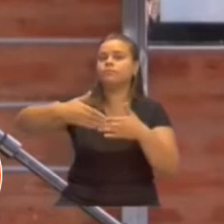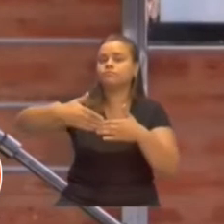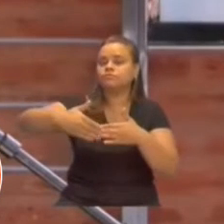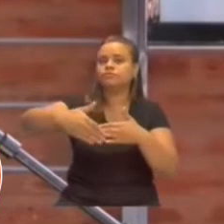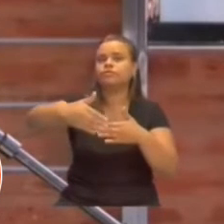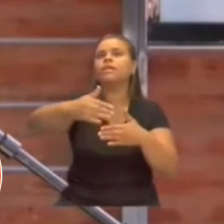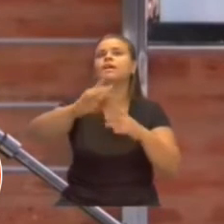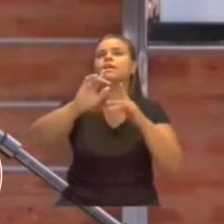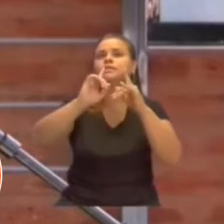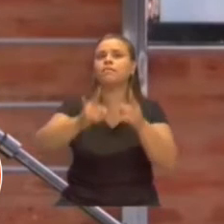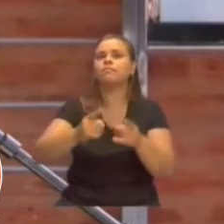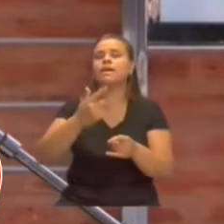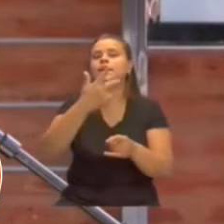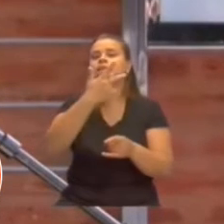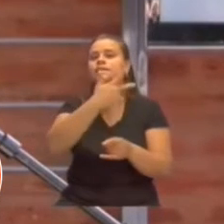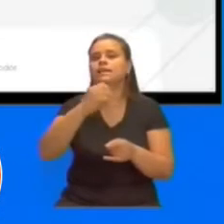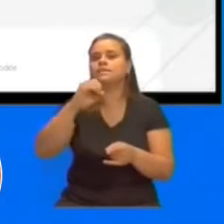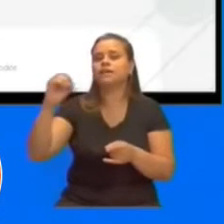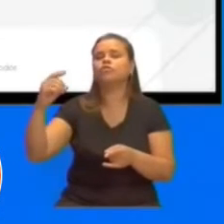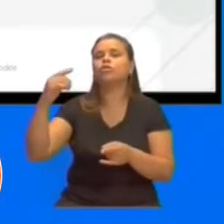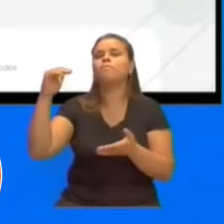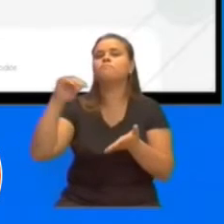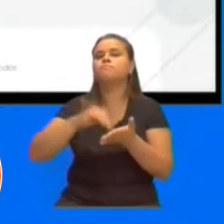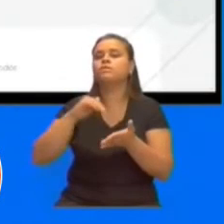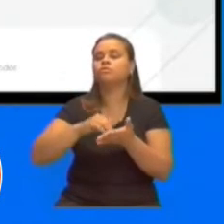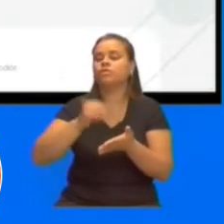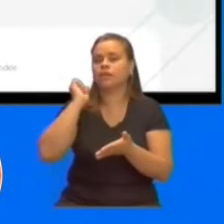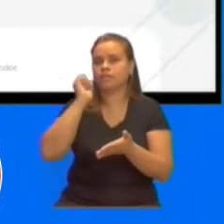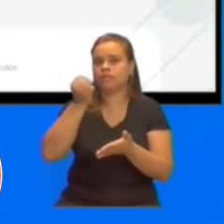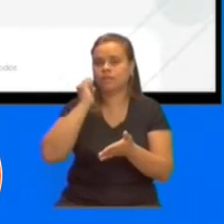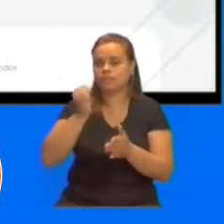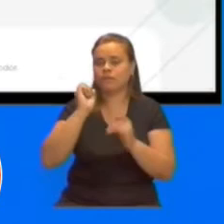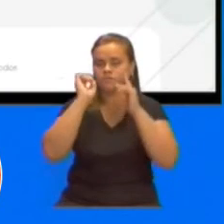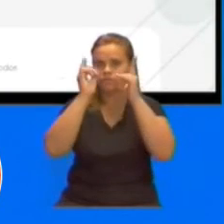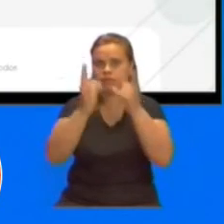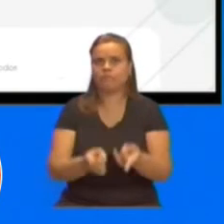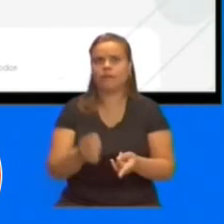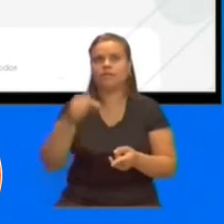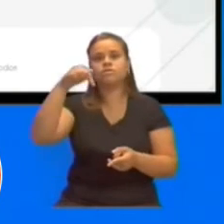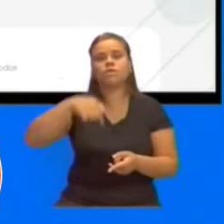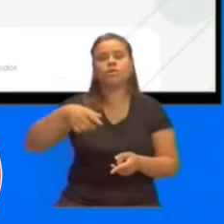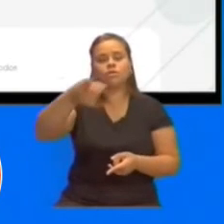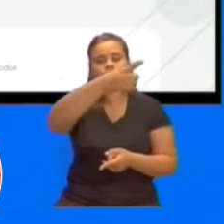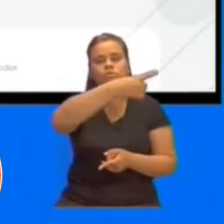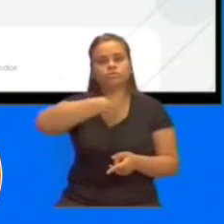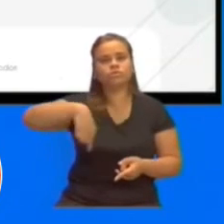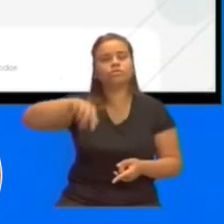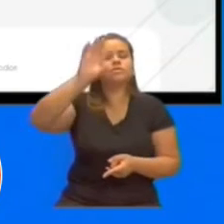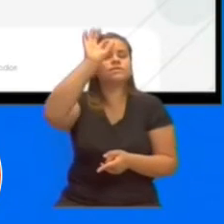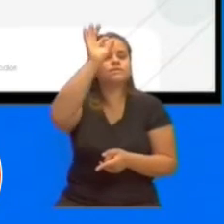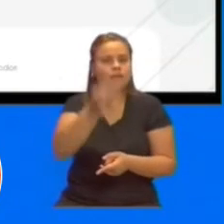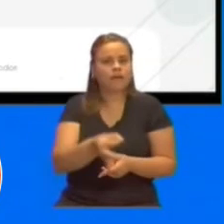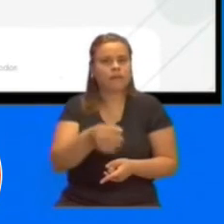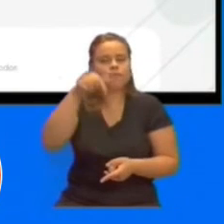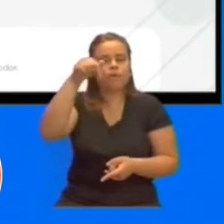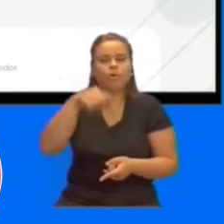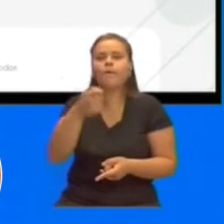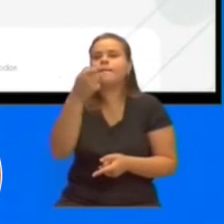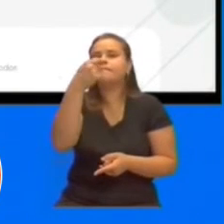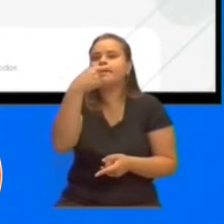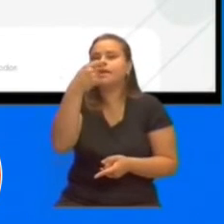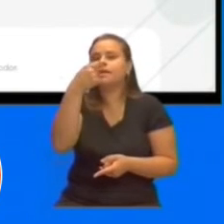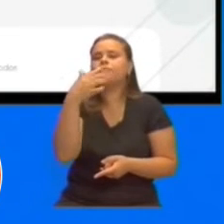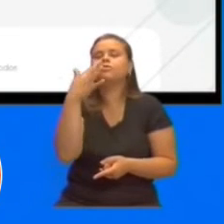.900 millones de pesos para la cancelación. De manera que nosotros consideramos muy importante garantizar el abastecimiento de insumos y